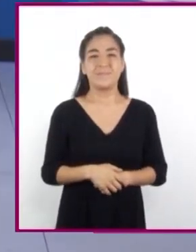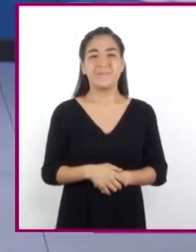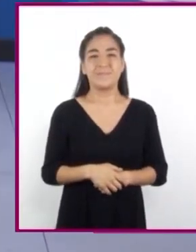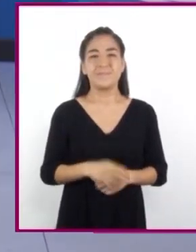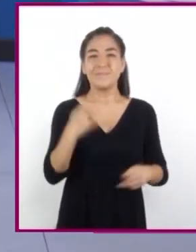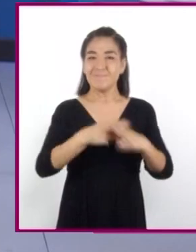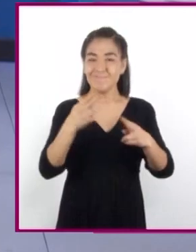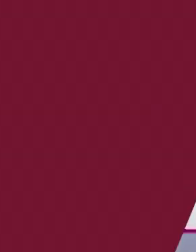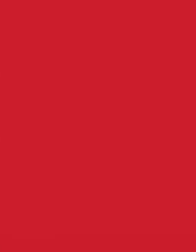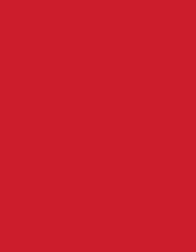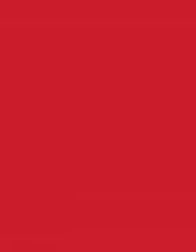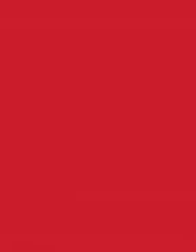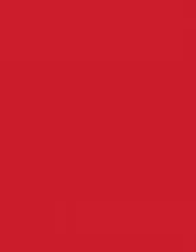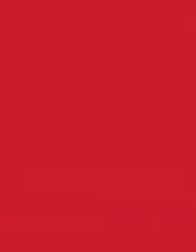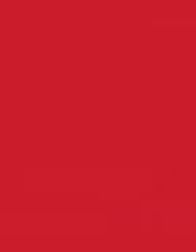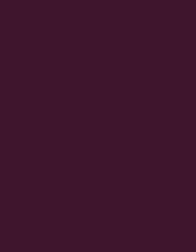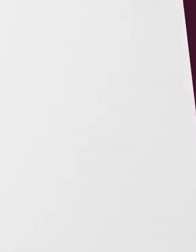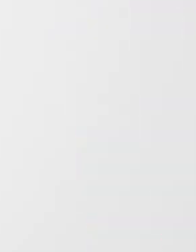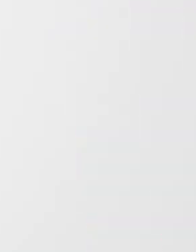¡Hasta la próxima!